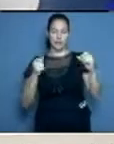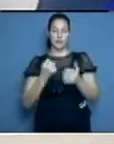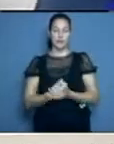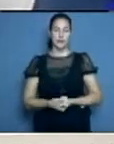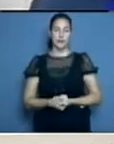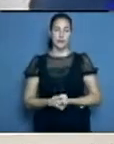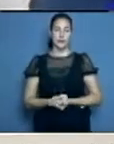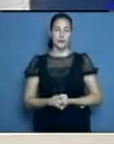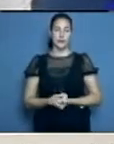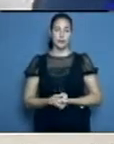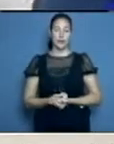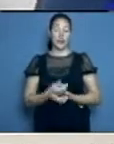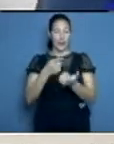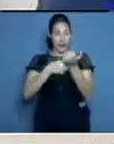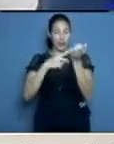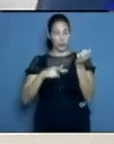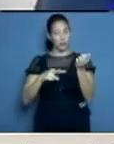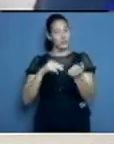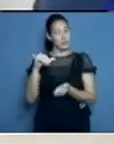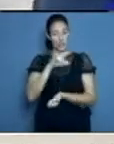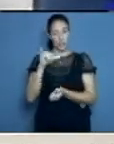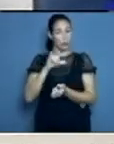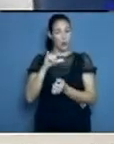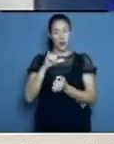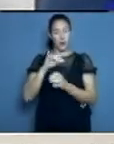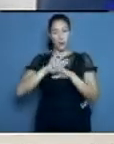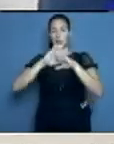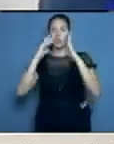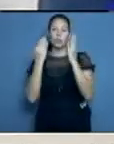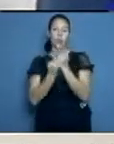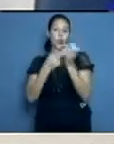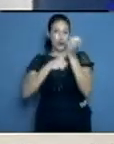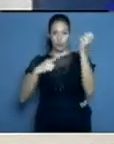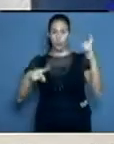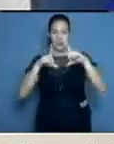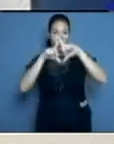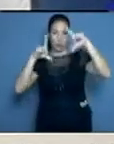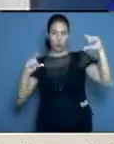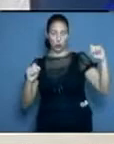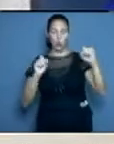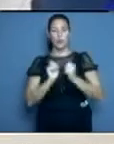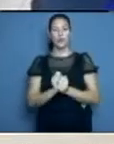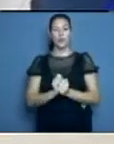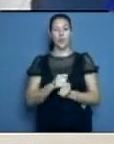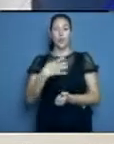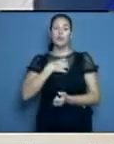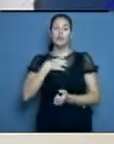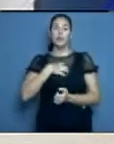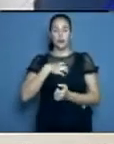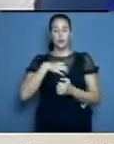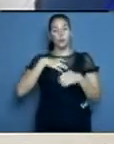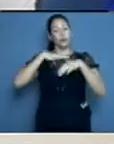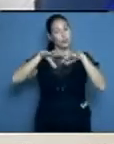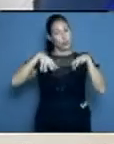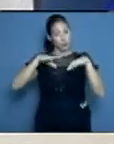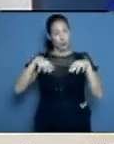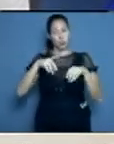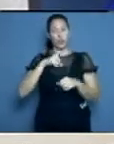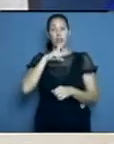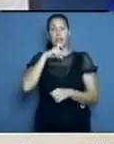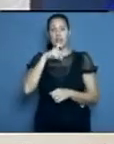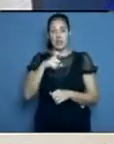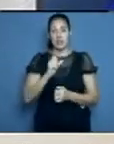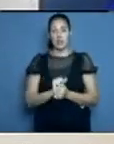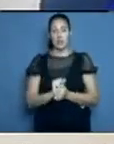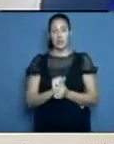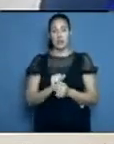En la provincia, como todas las provincias del país, hemos atravesado por situaciones coyunturales que con la entrada